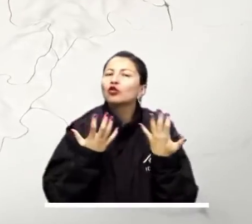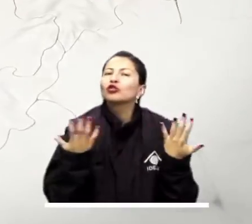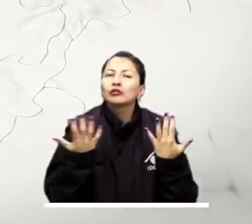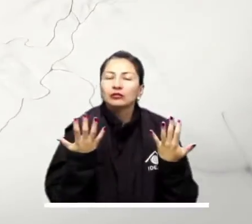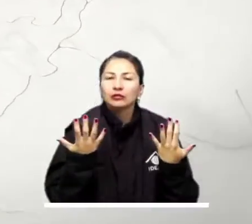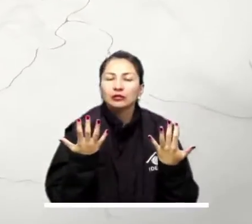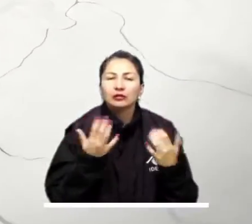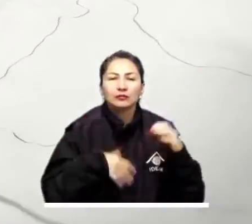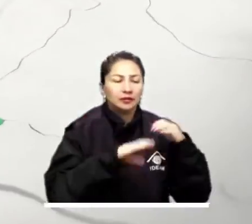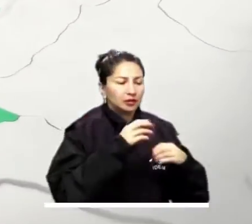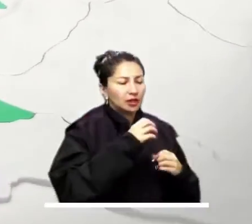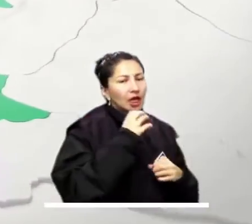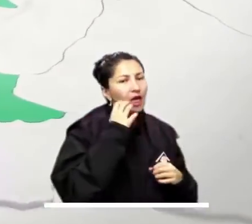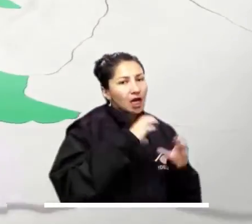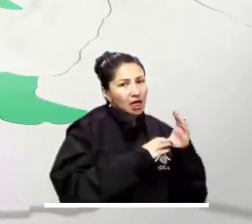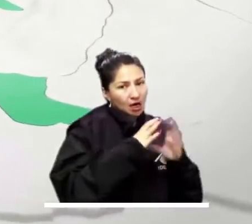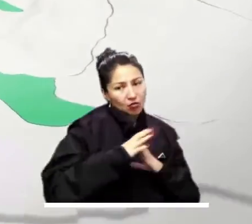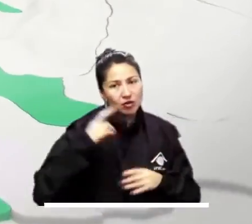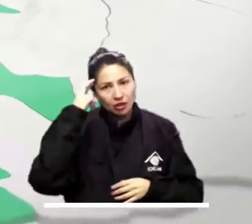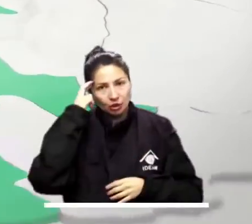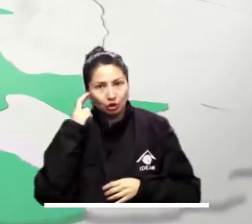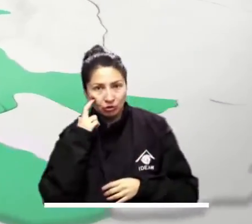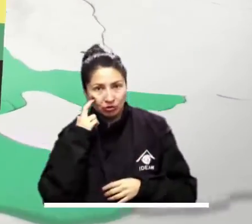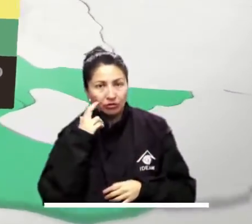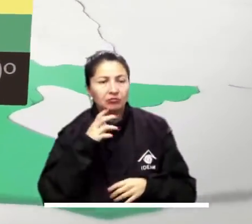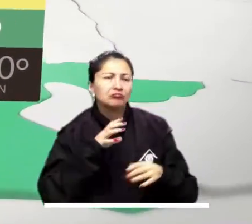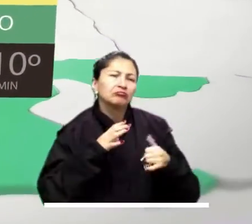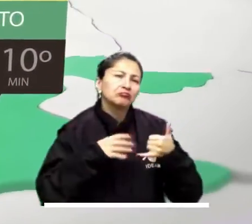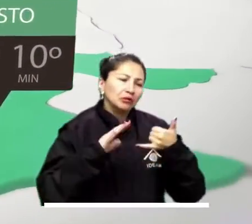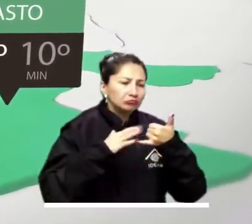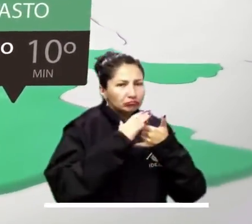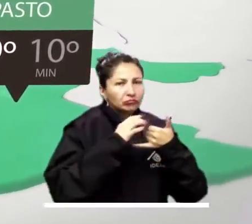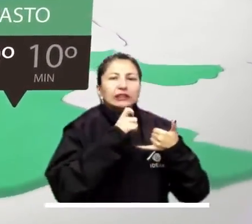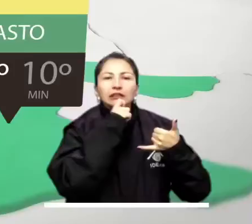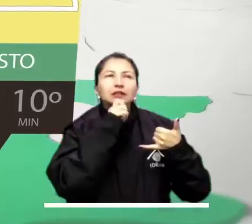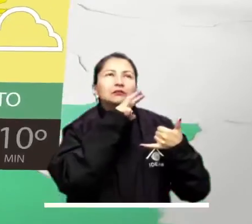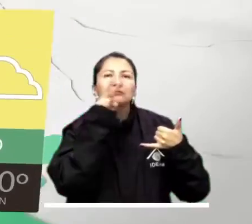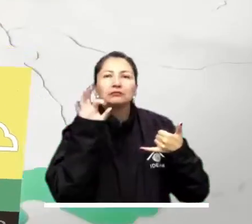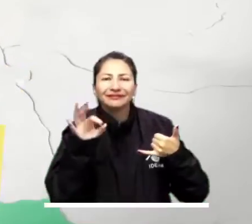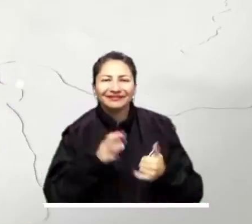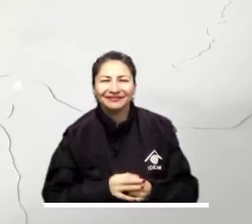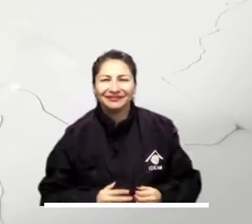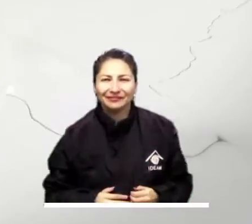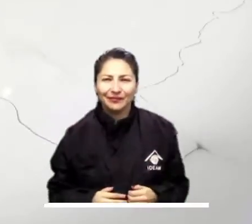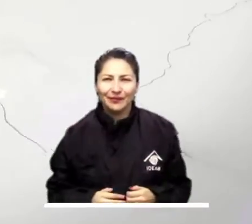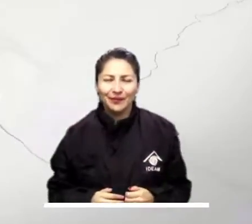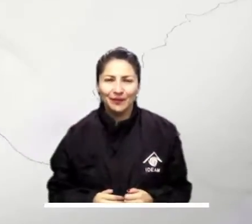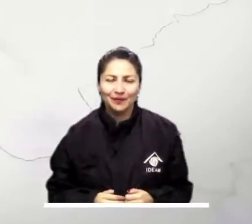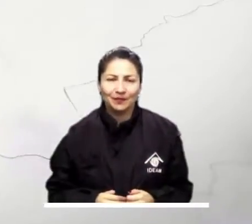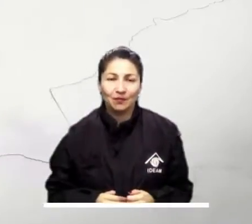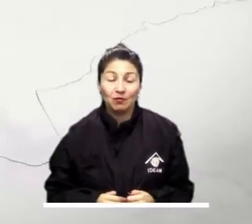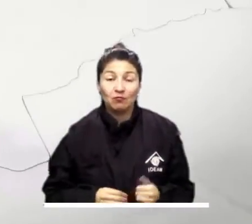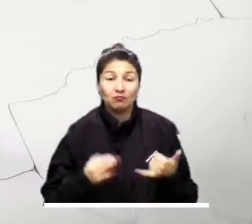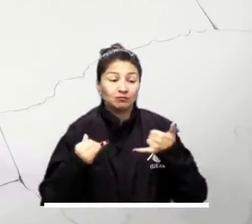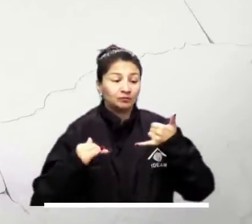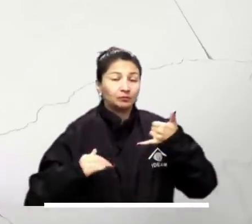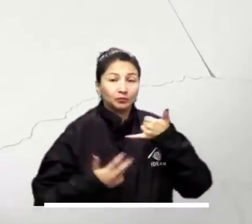prevén lluvias de diferentes intensidades sobre el norte del Cauca y Chocó. El resto de la región espera tiempo seco.